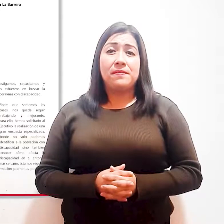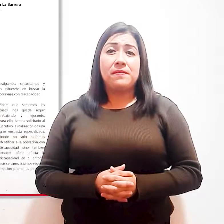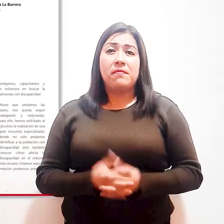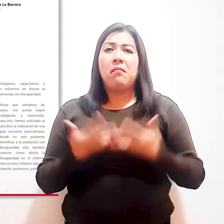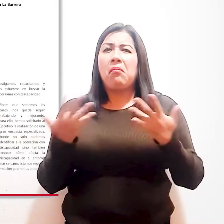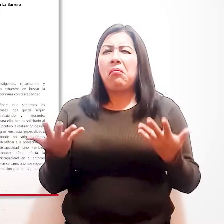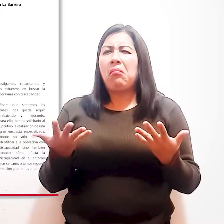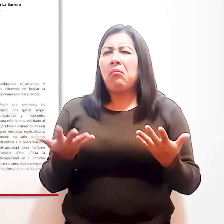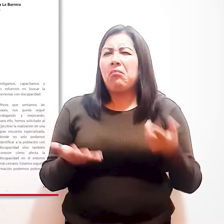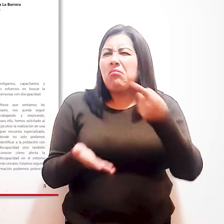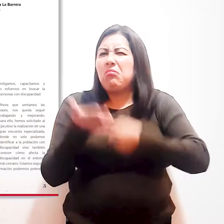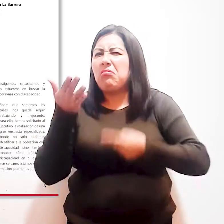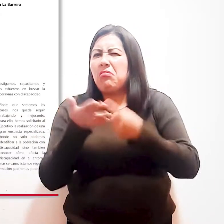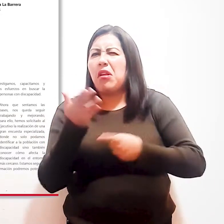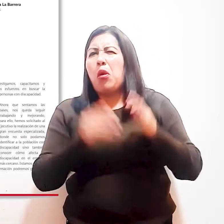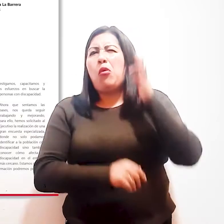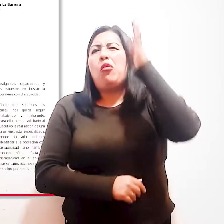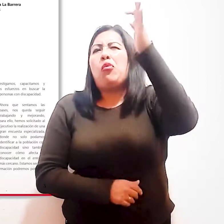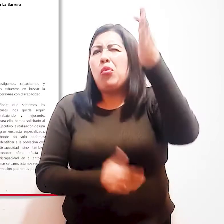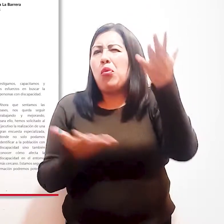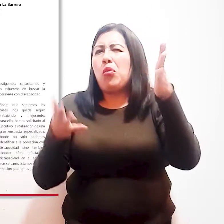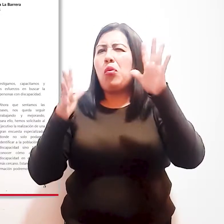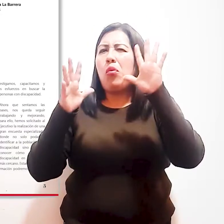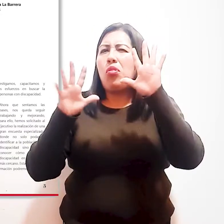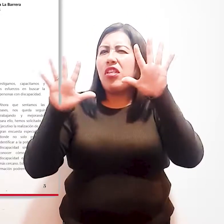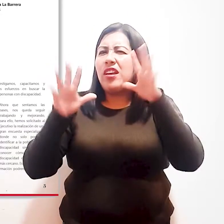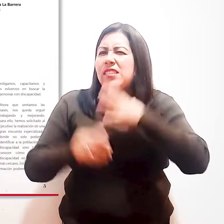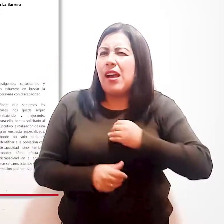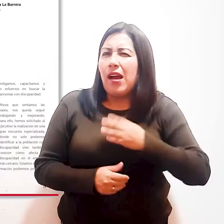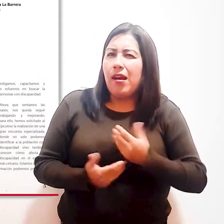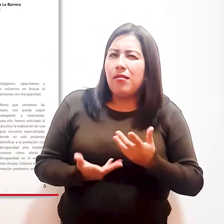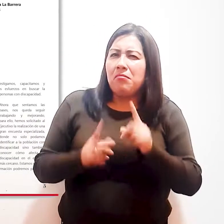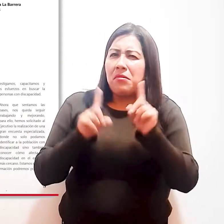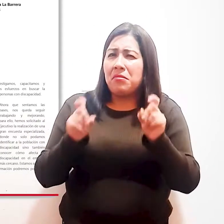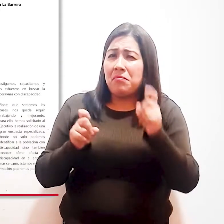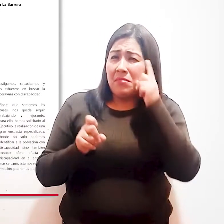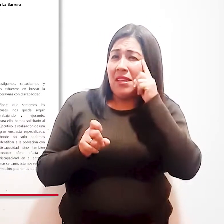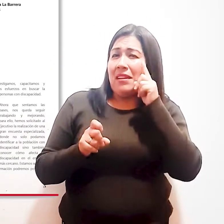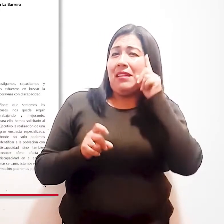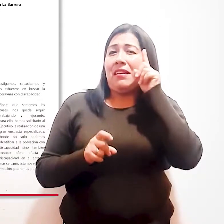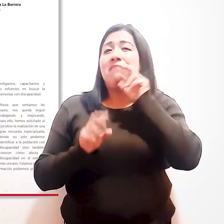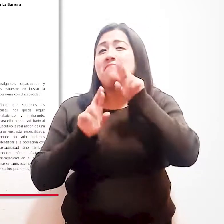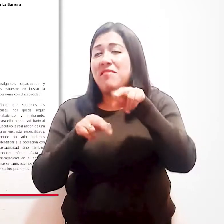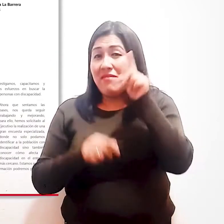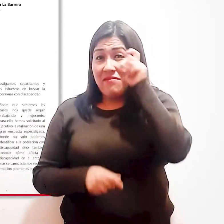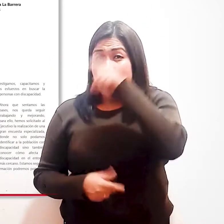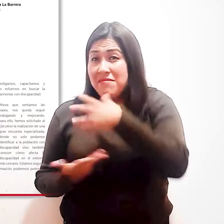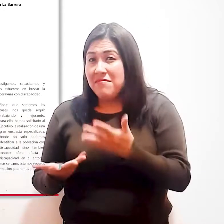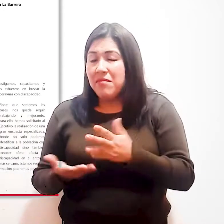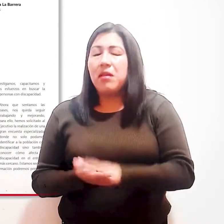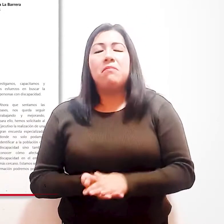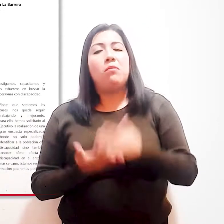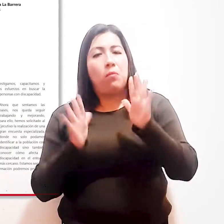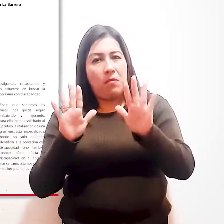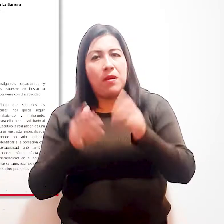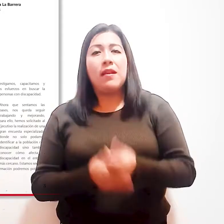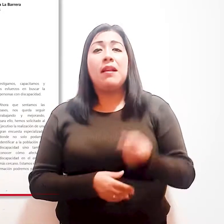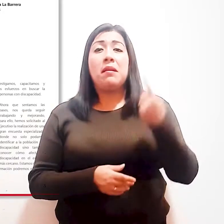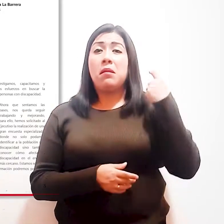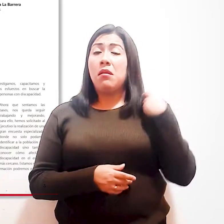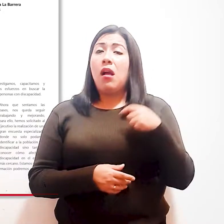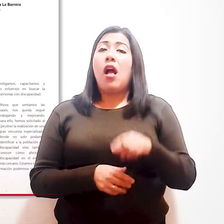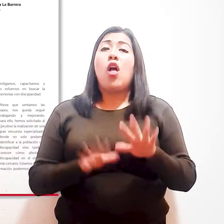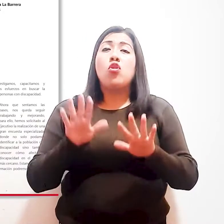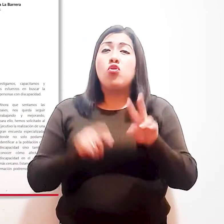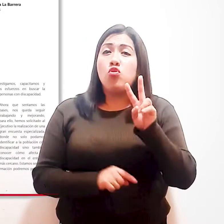¿Qué nos depara el futuro en menos de 10 años? No es una pregunta difícil de responder, teniendo en cuenta que en los últimos 12